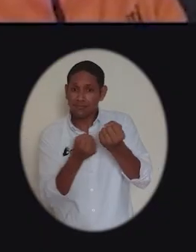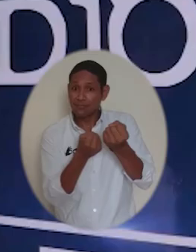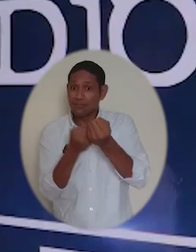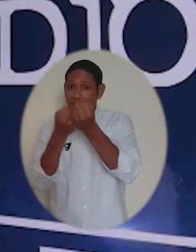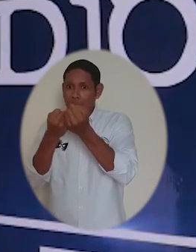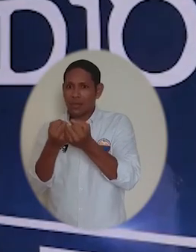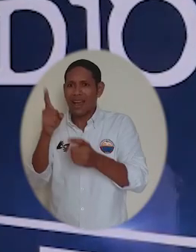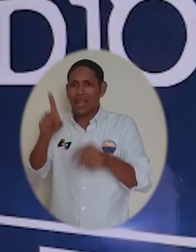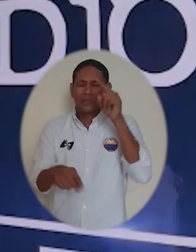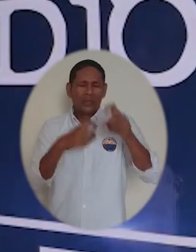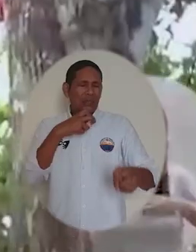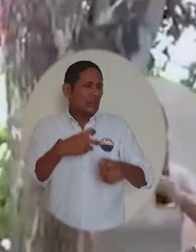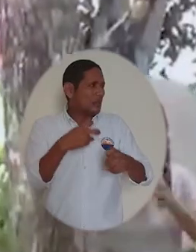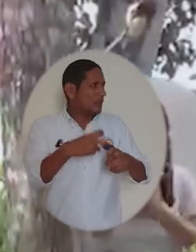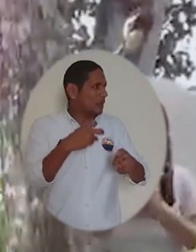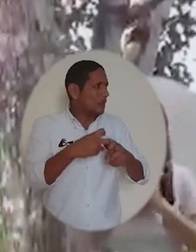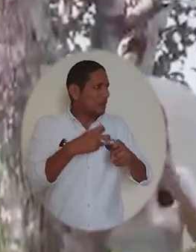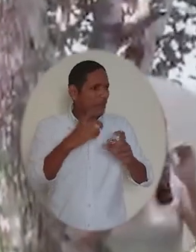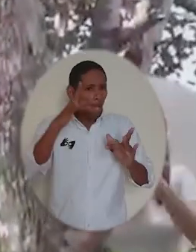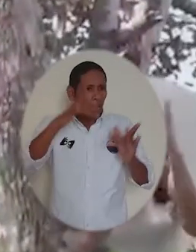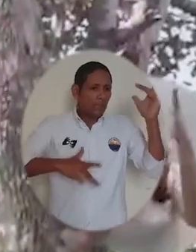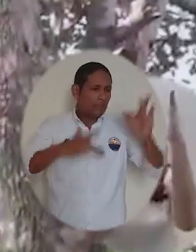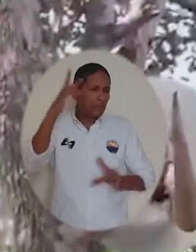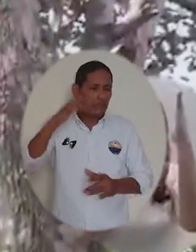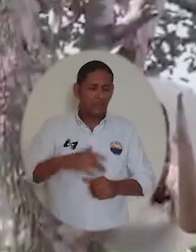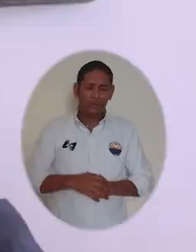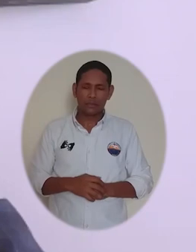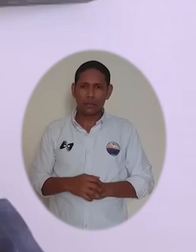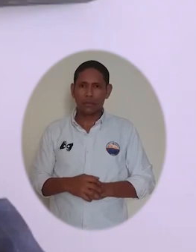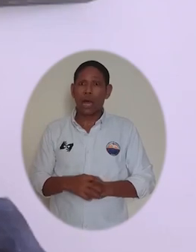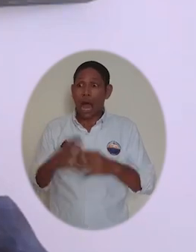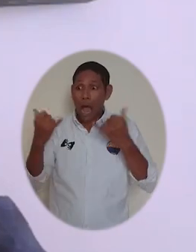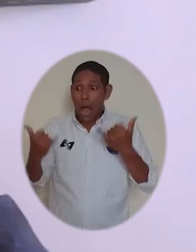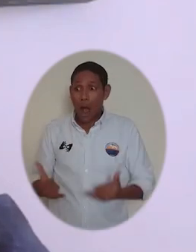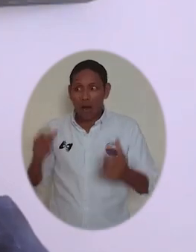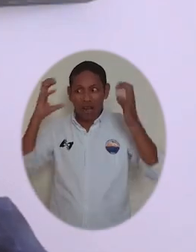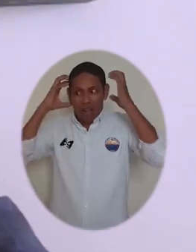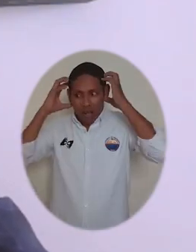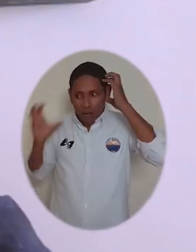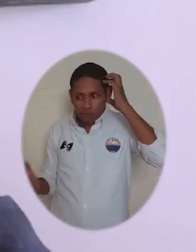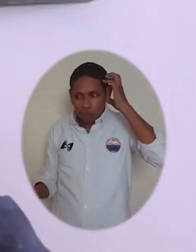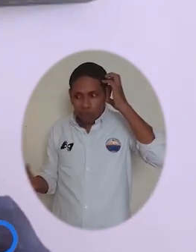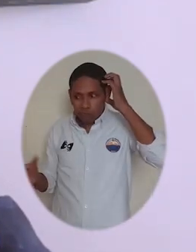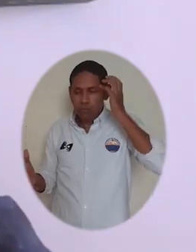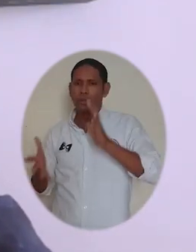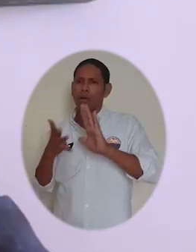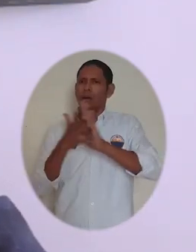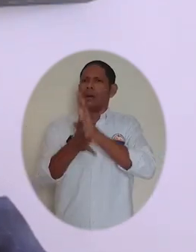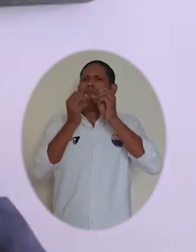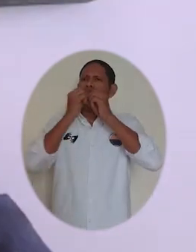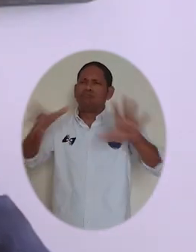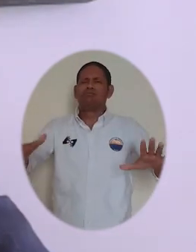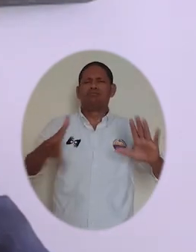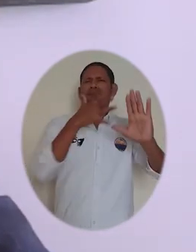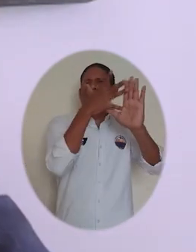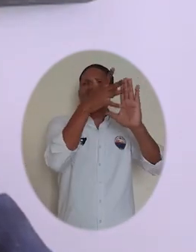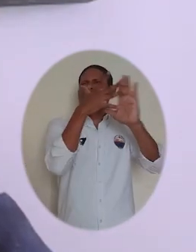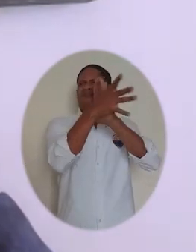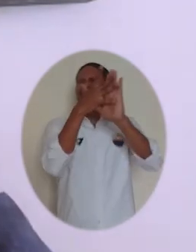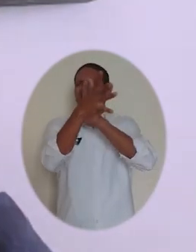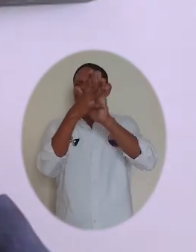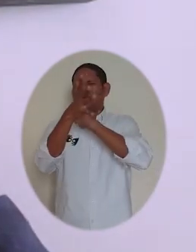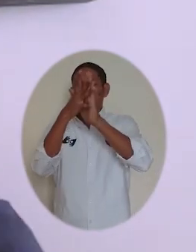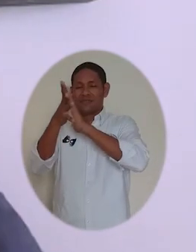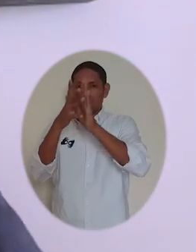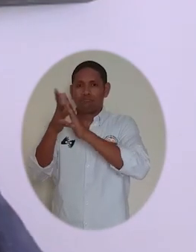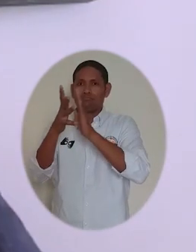estudiantes que han manifestado tener problemas de conectividad. A través de la emisora se logra llegar no